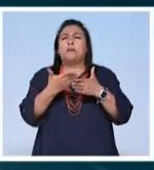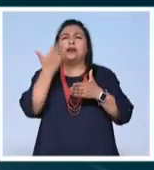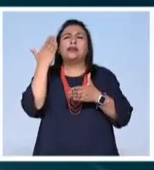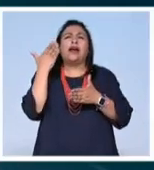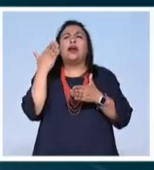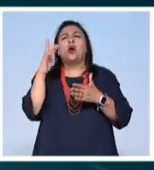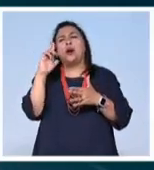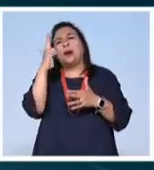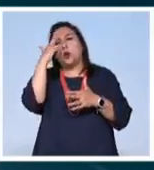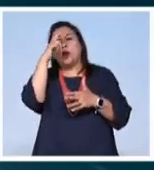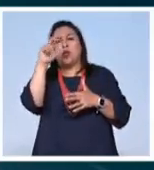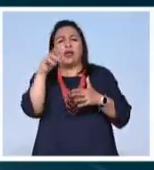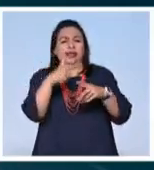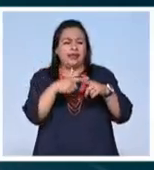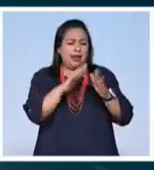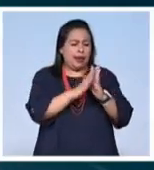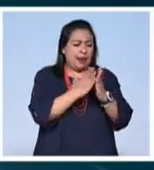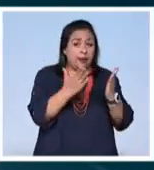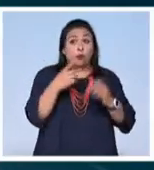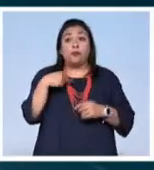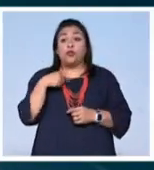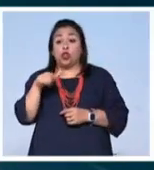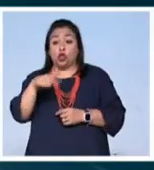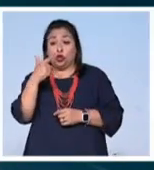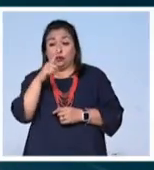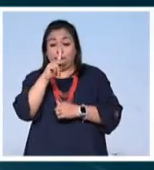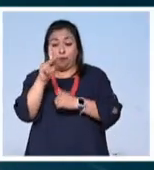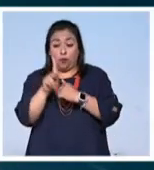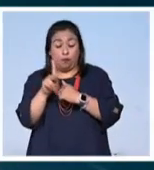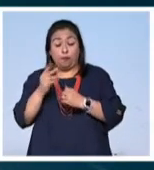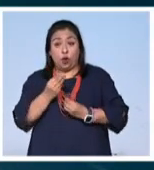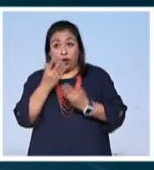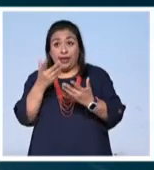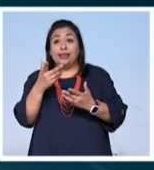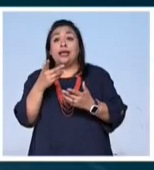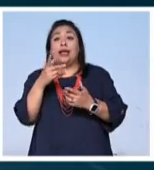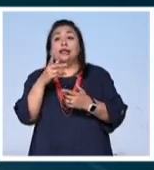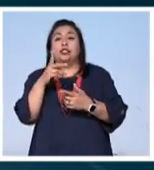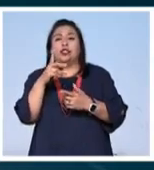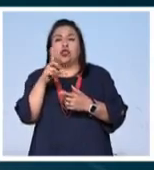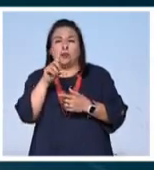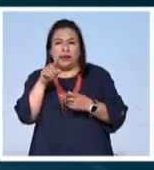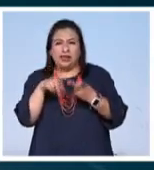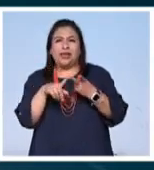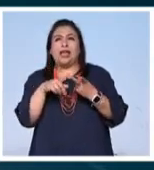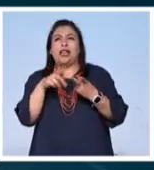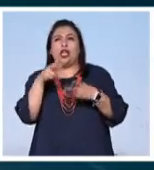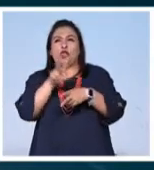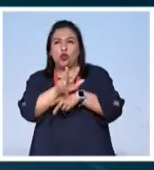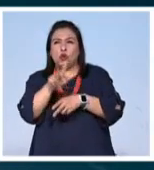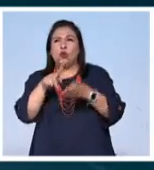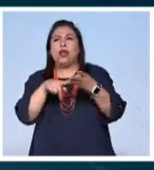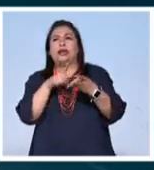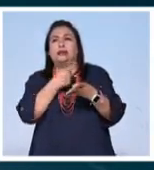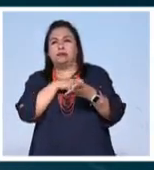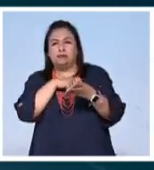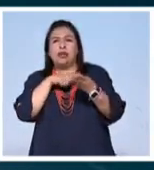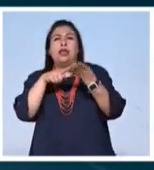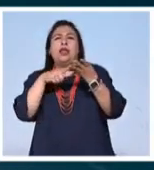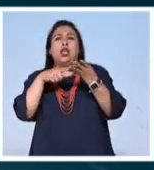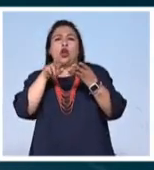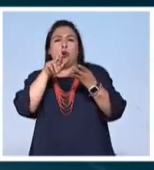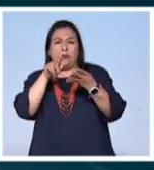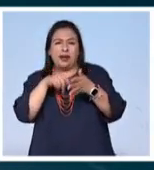apología al libro. 12 poetas de República Dominicana Honduras, Colombia, España, Ecuador, Rumanía, Perú y Cuba